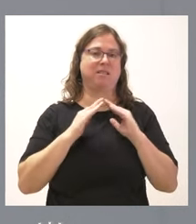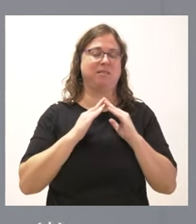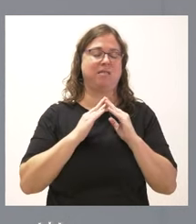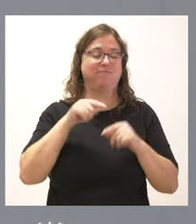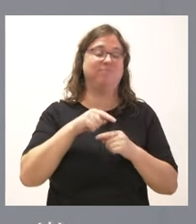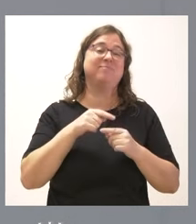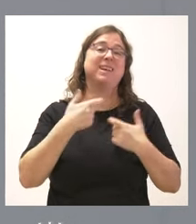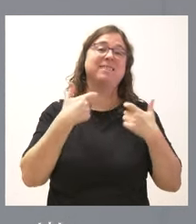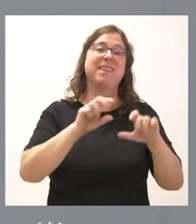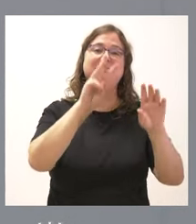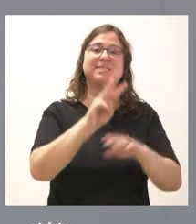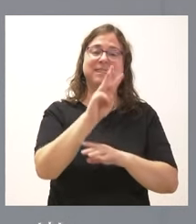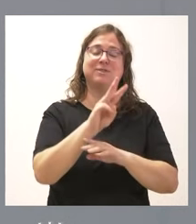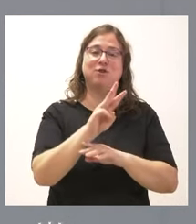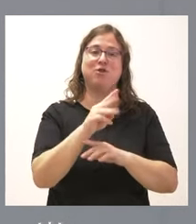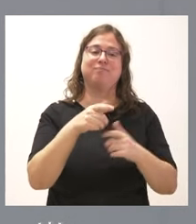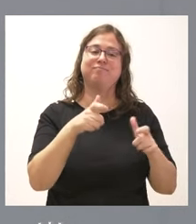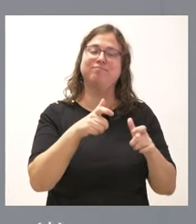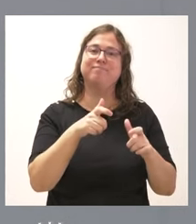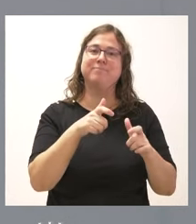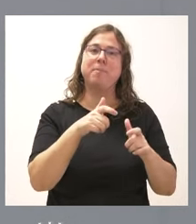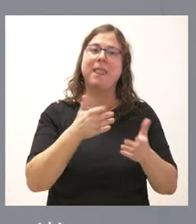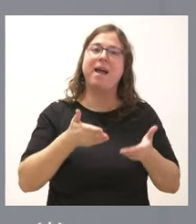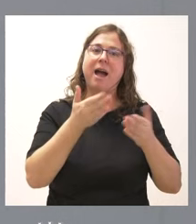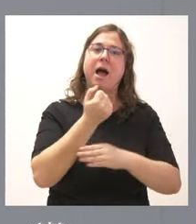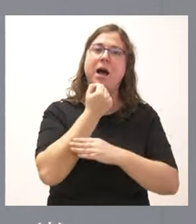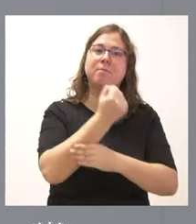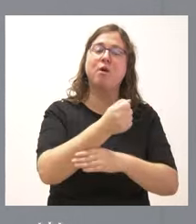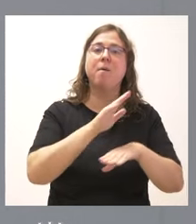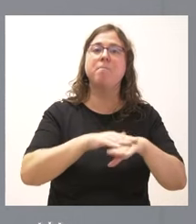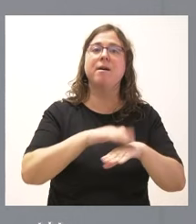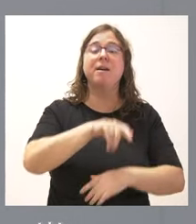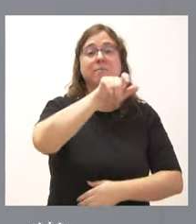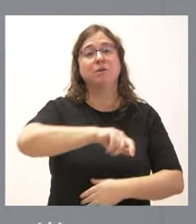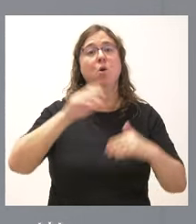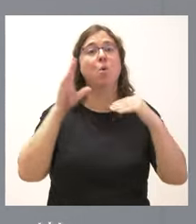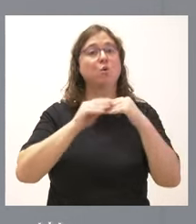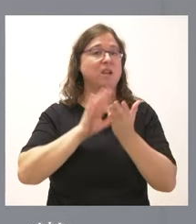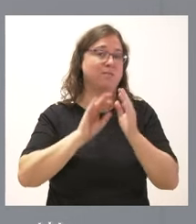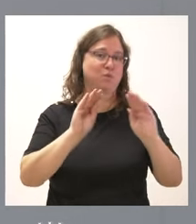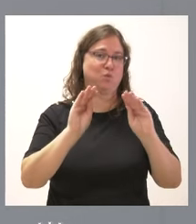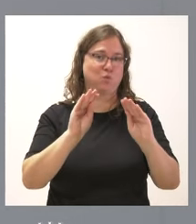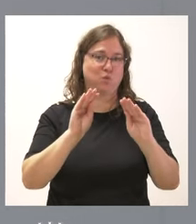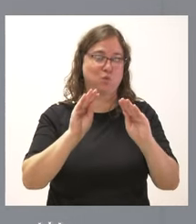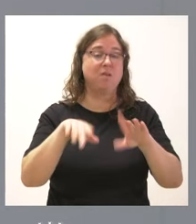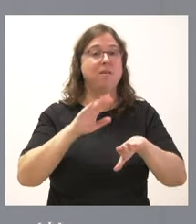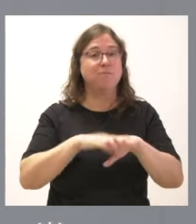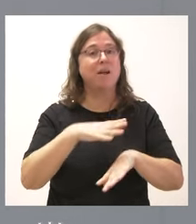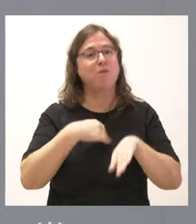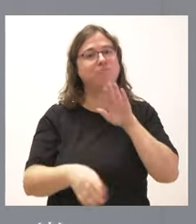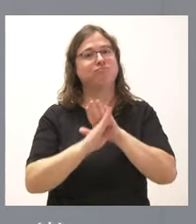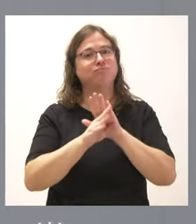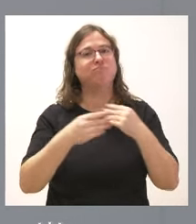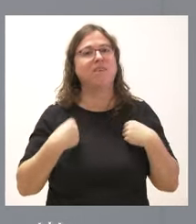organizaciones del tercer sector que prestan apoyos a las personas usuarias y estos servicios y para que puedan continuar